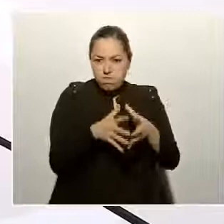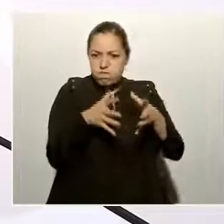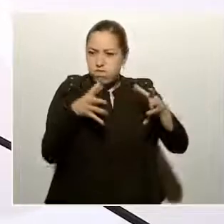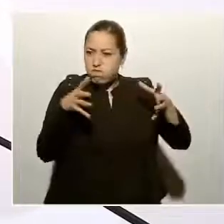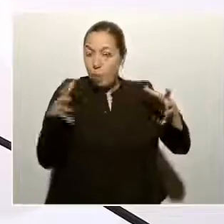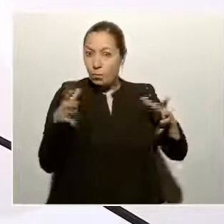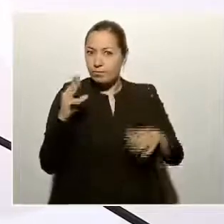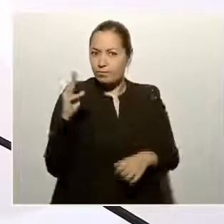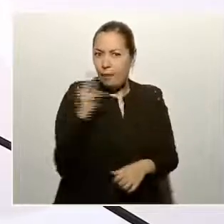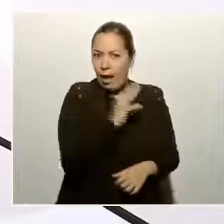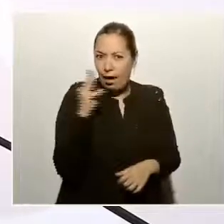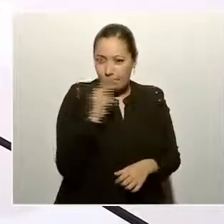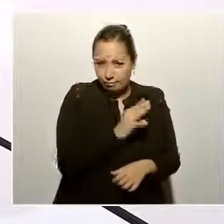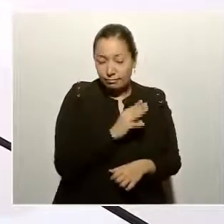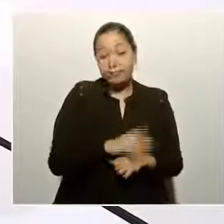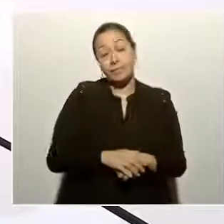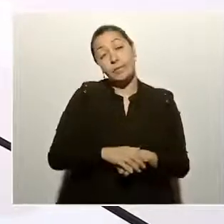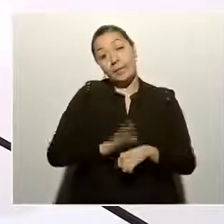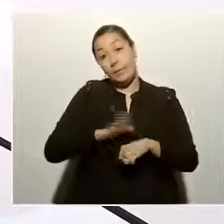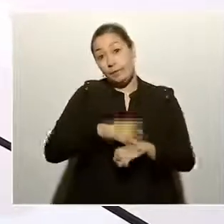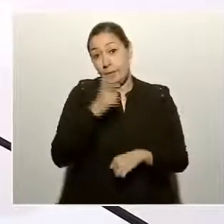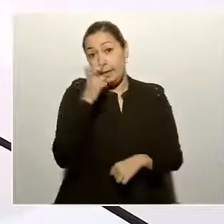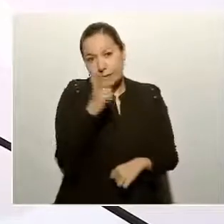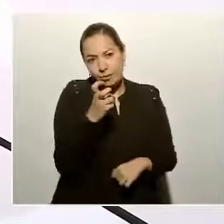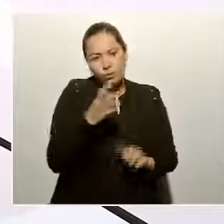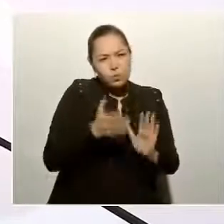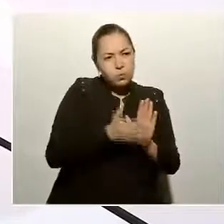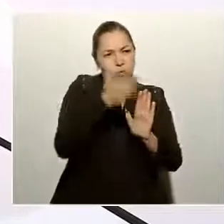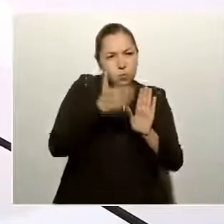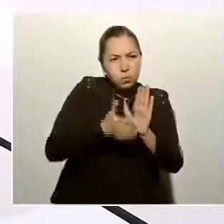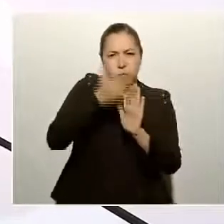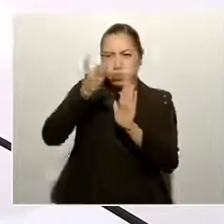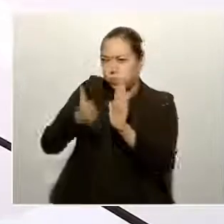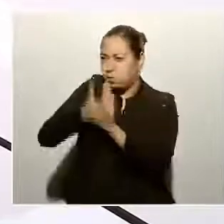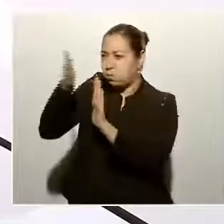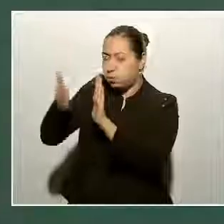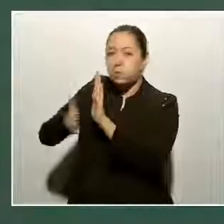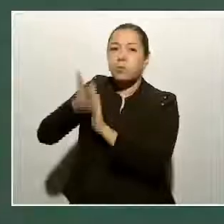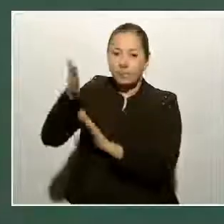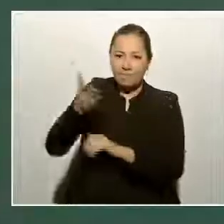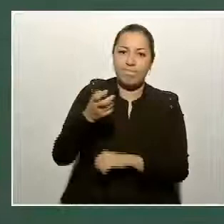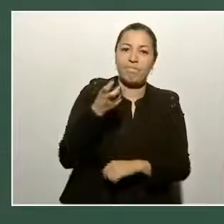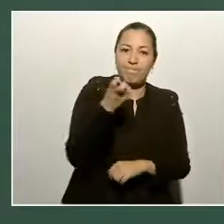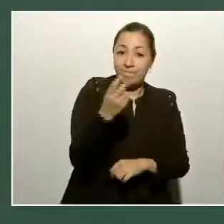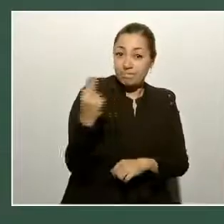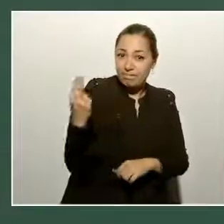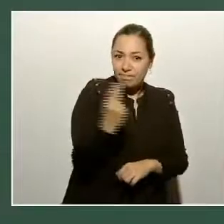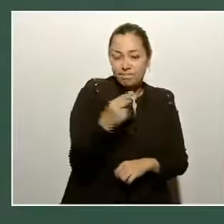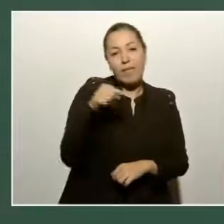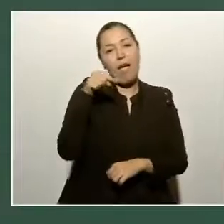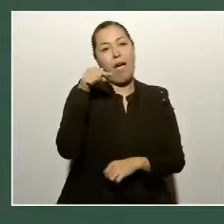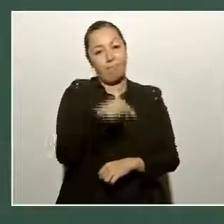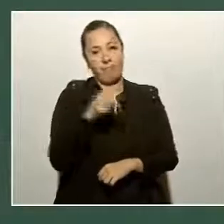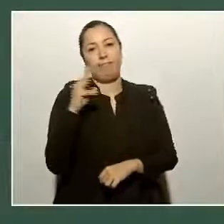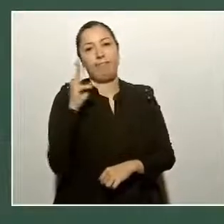por eso, estas obras de infraestructura en Mazatlán.